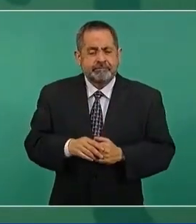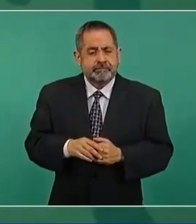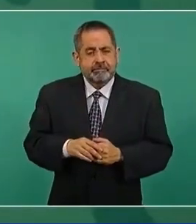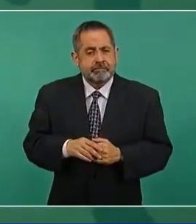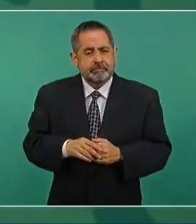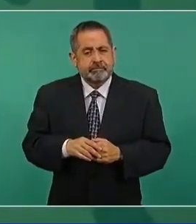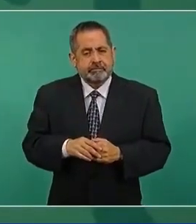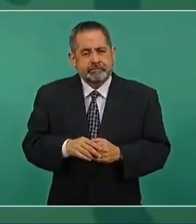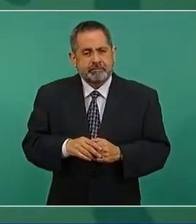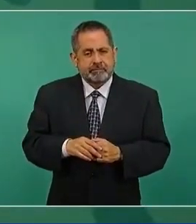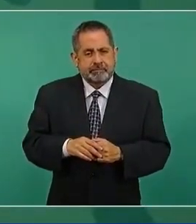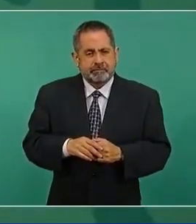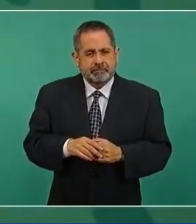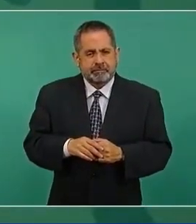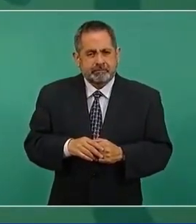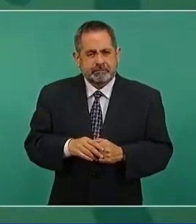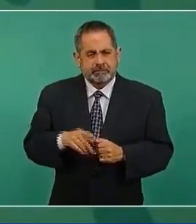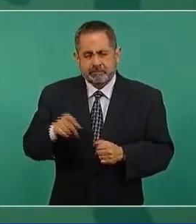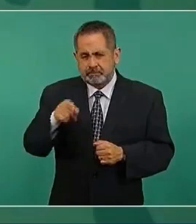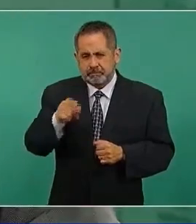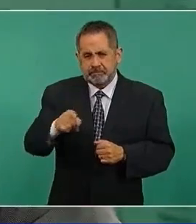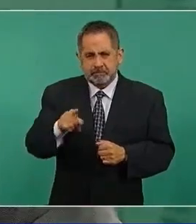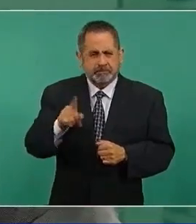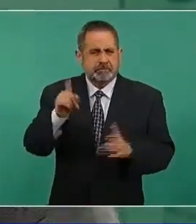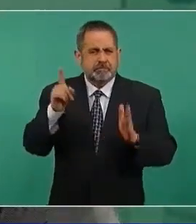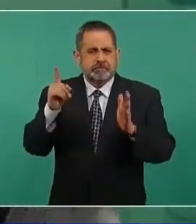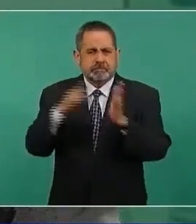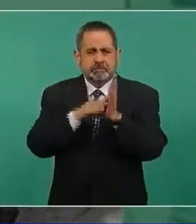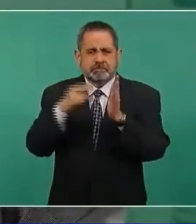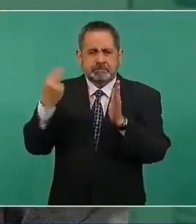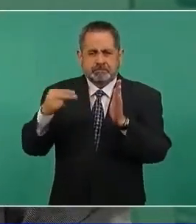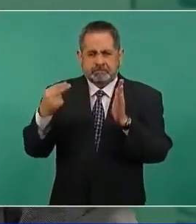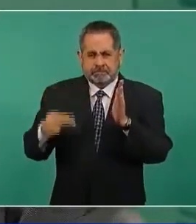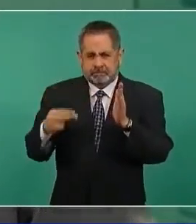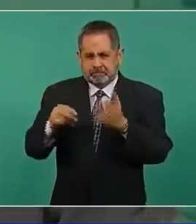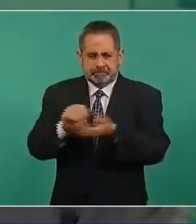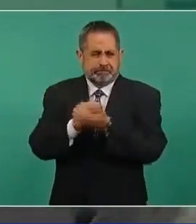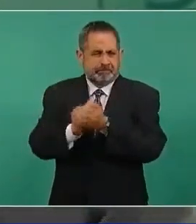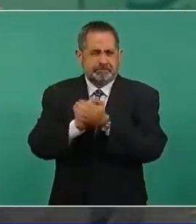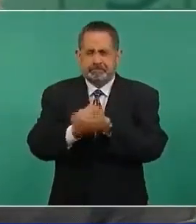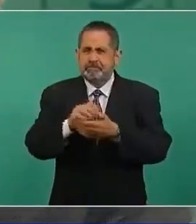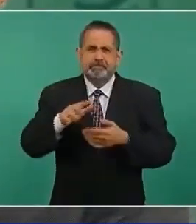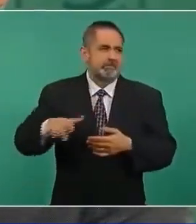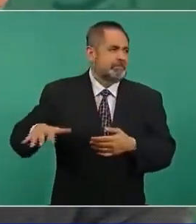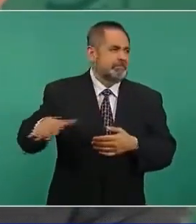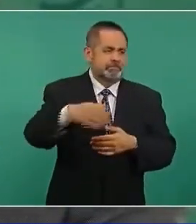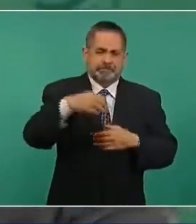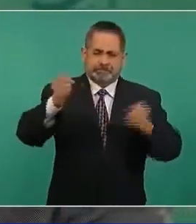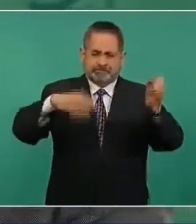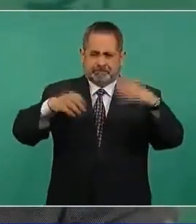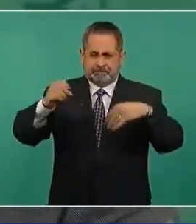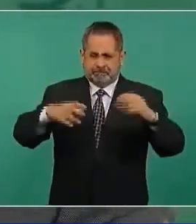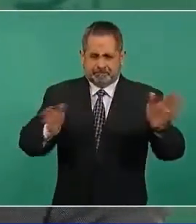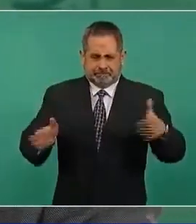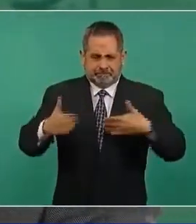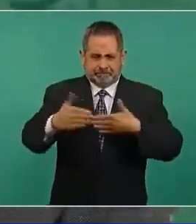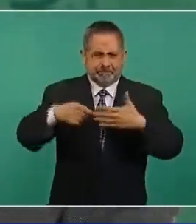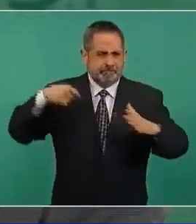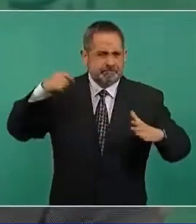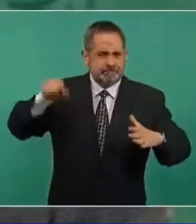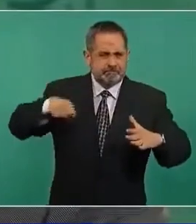y se ponen los mil nombres en una ánfora,